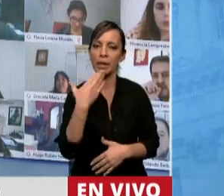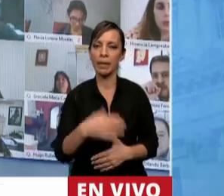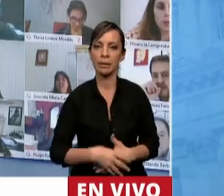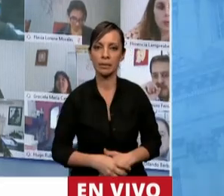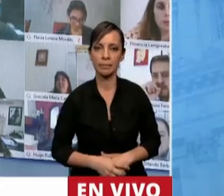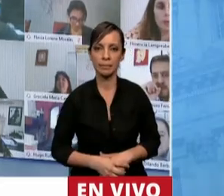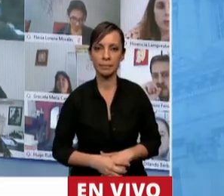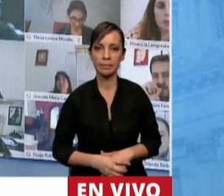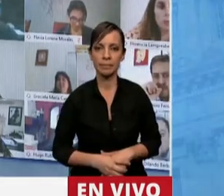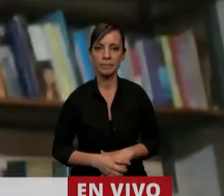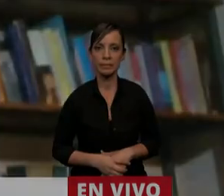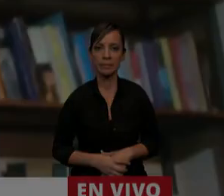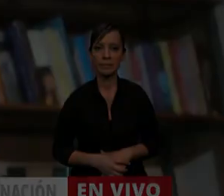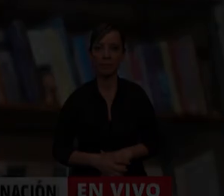presidente. Gracias. Gracias. Gracias.